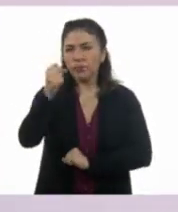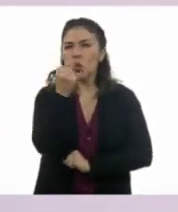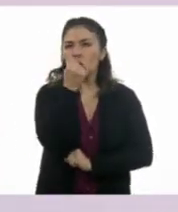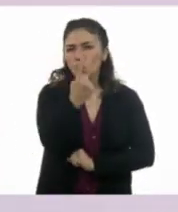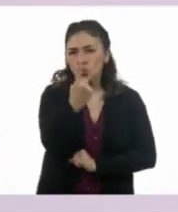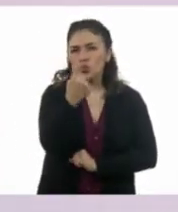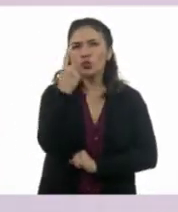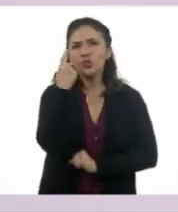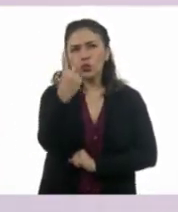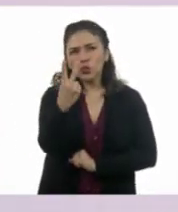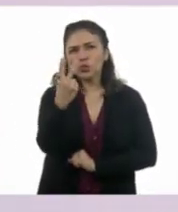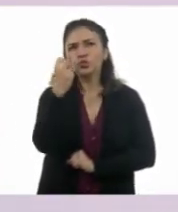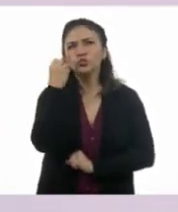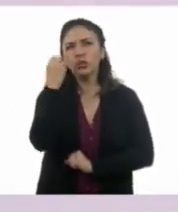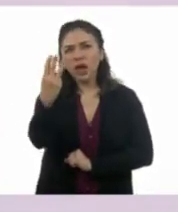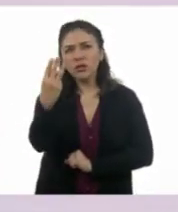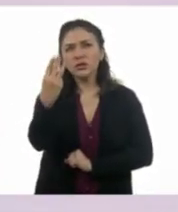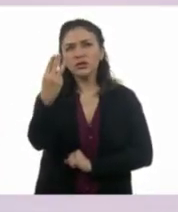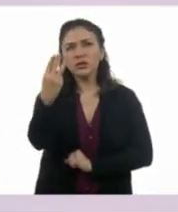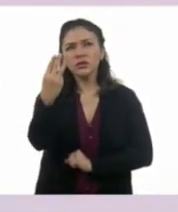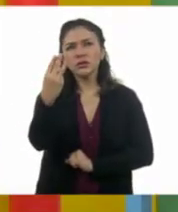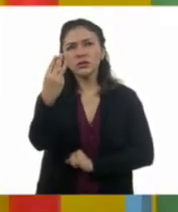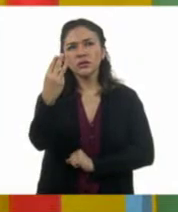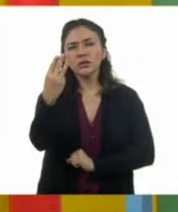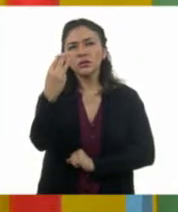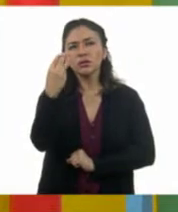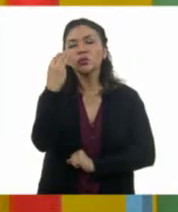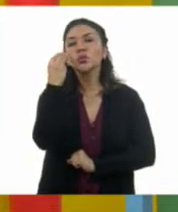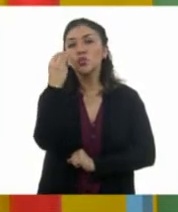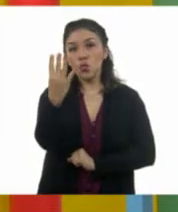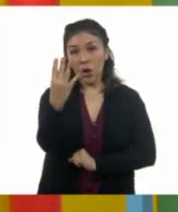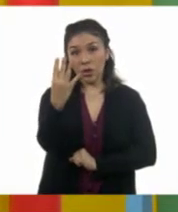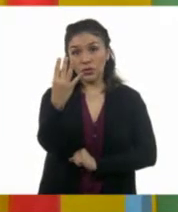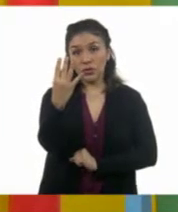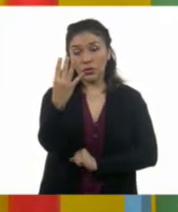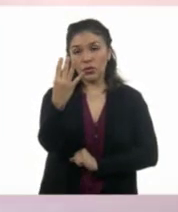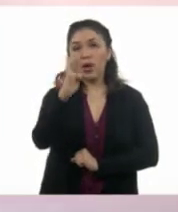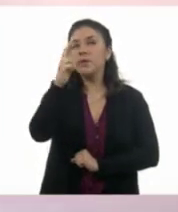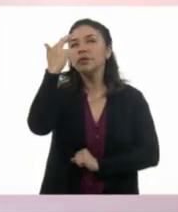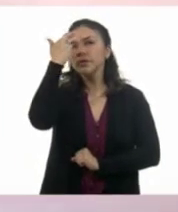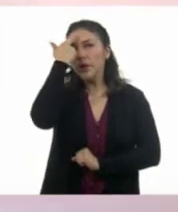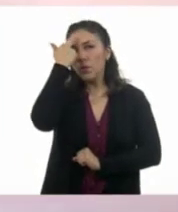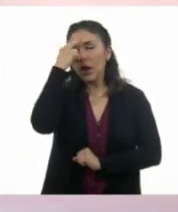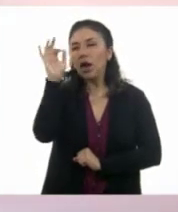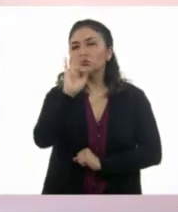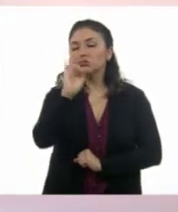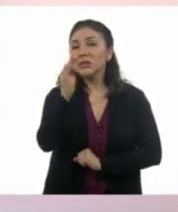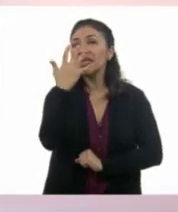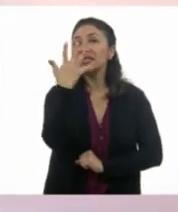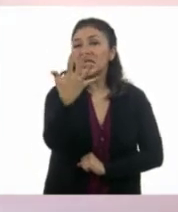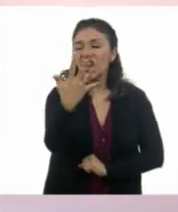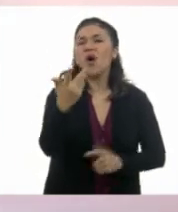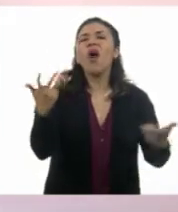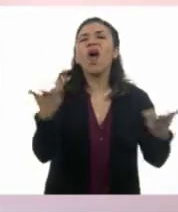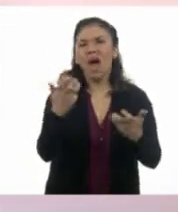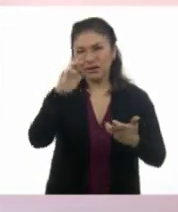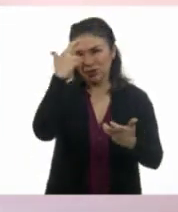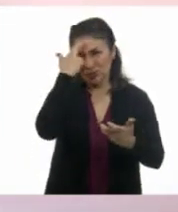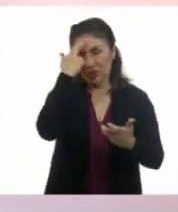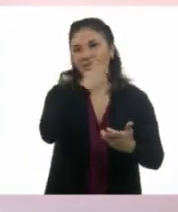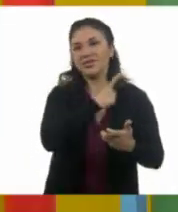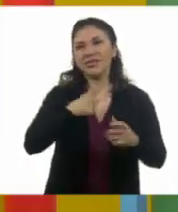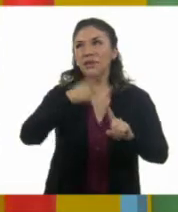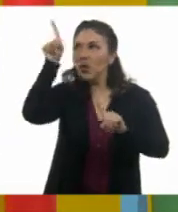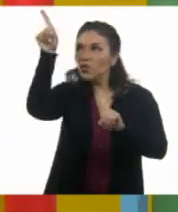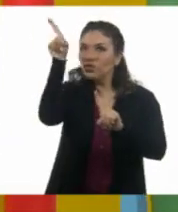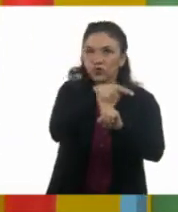Uno, dos, tres, cuatro. ¿Y recuerdas que hacíamos cuando teníamos cinco? Sí, cruzábamos